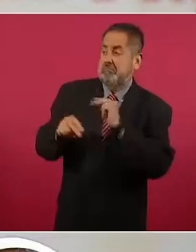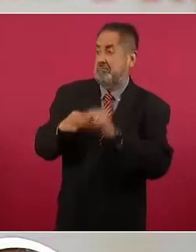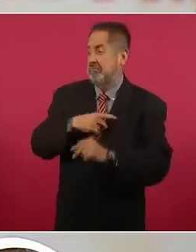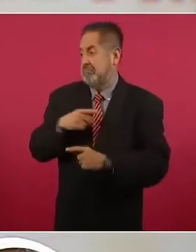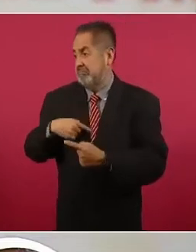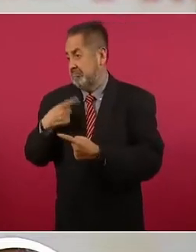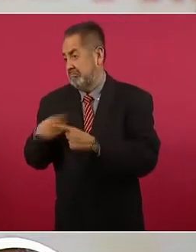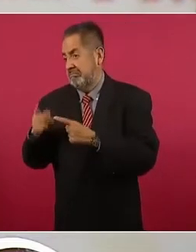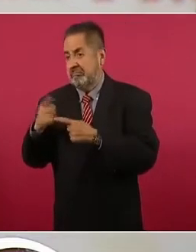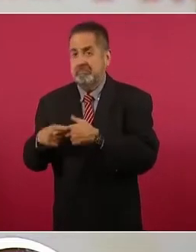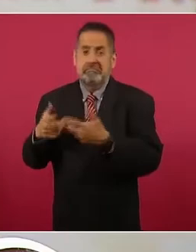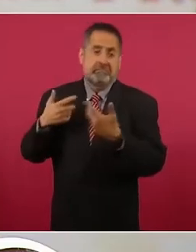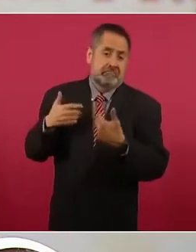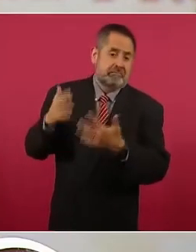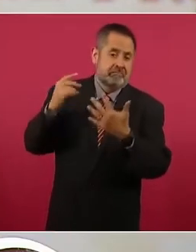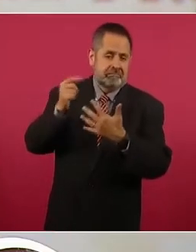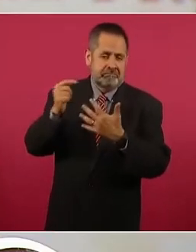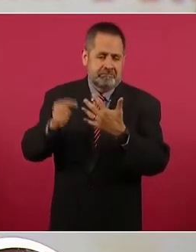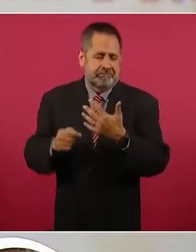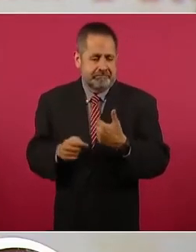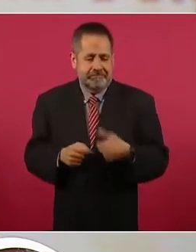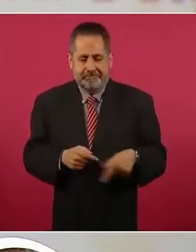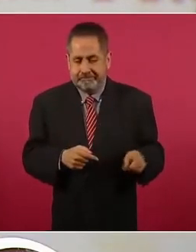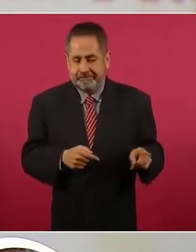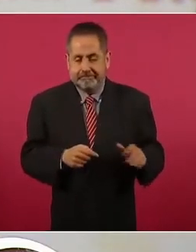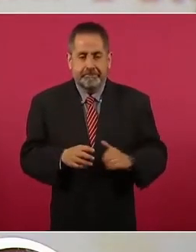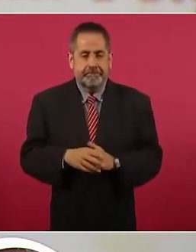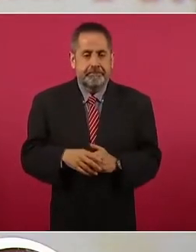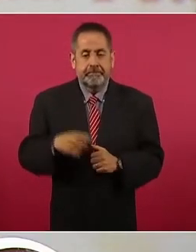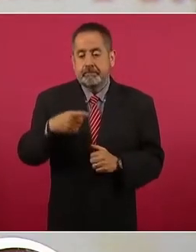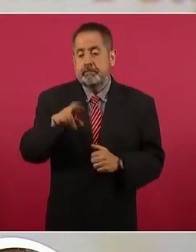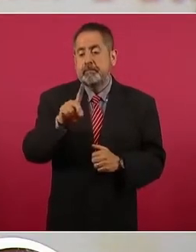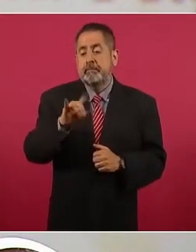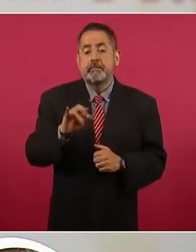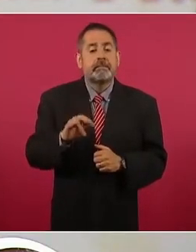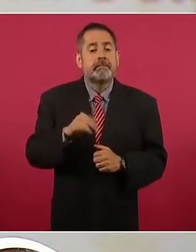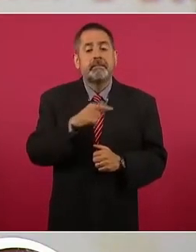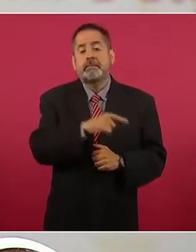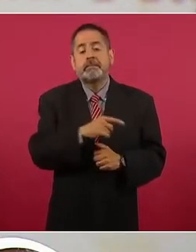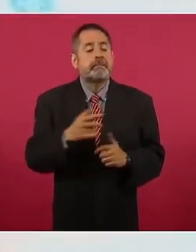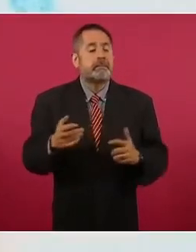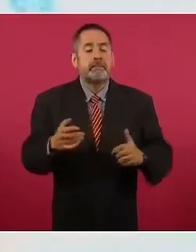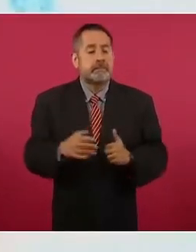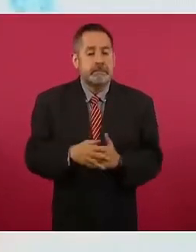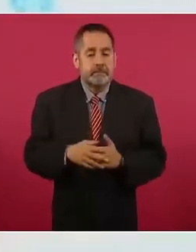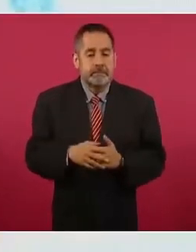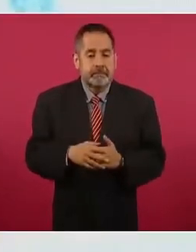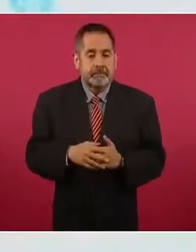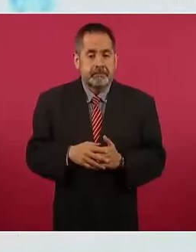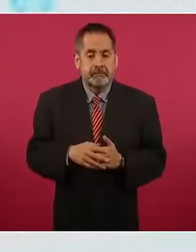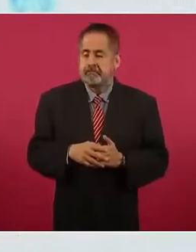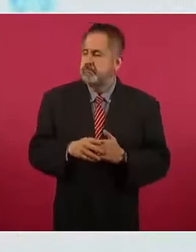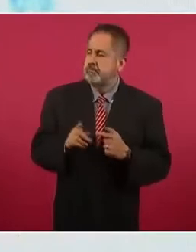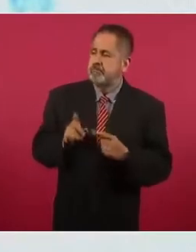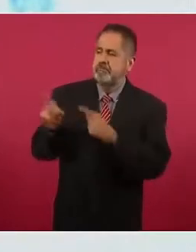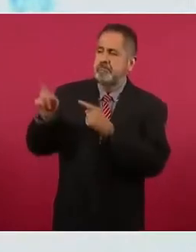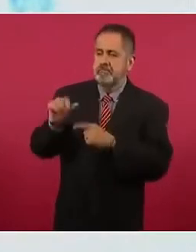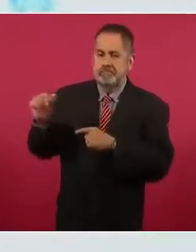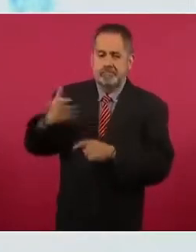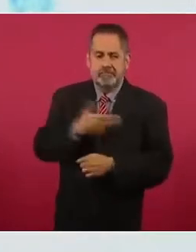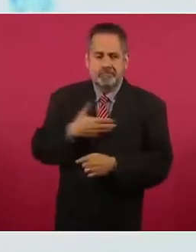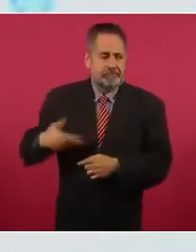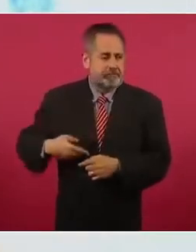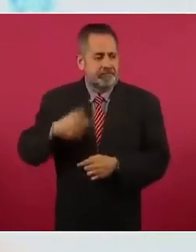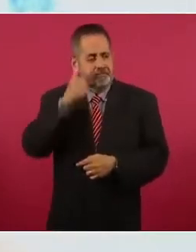el mínimo ahorro de energía que supone. Cuadri se hizo presente para revirar al mandatario mexicano como